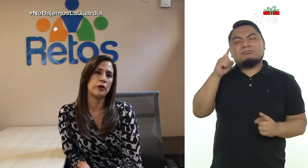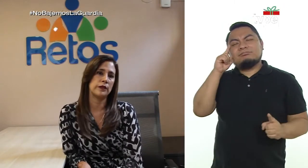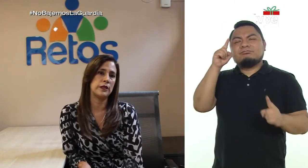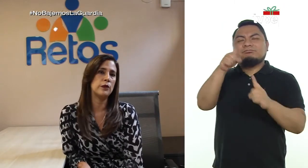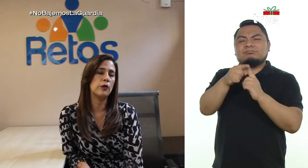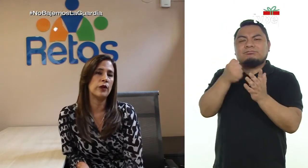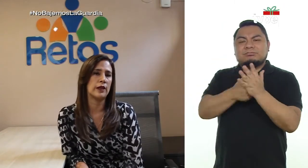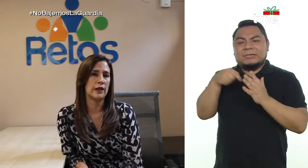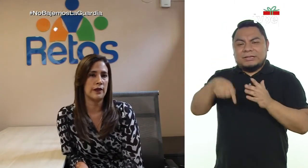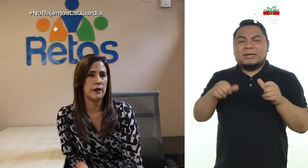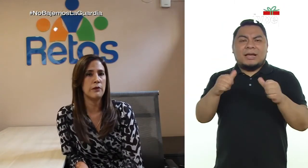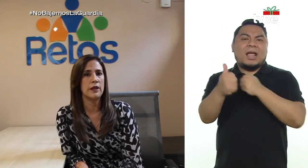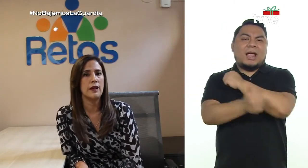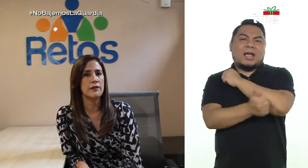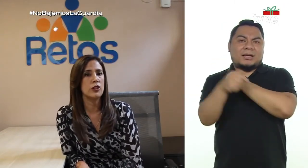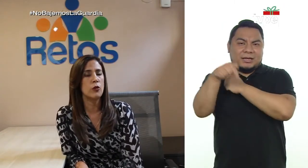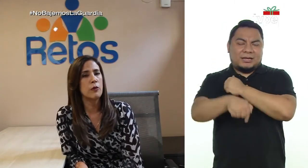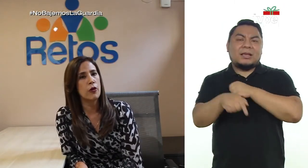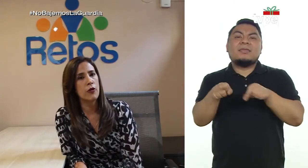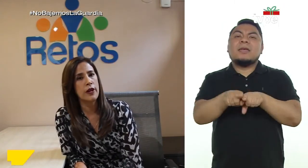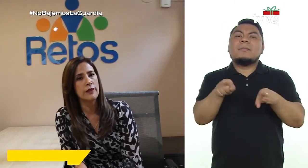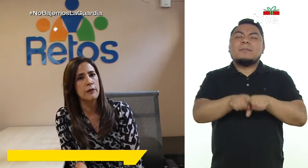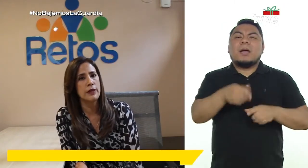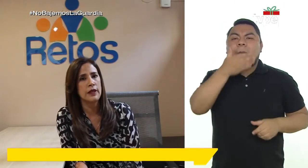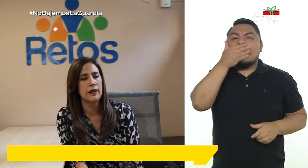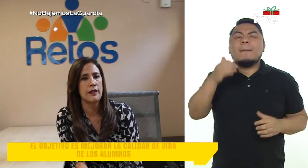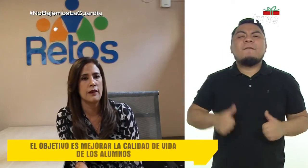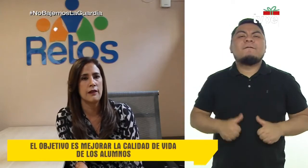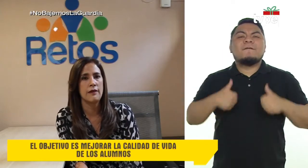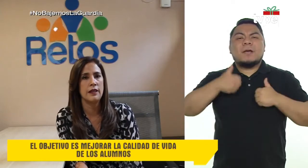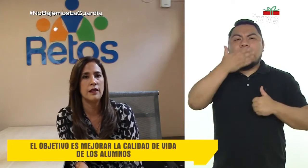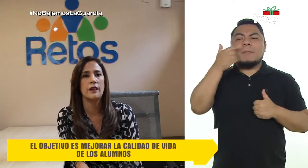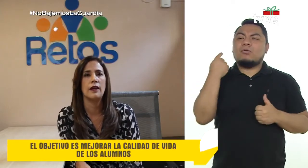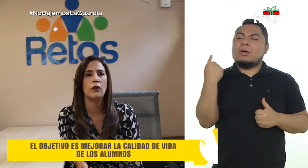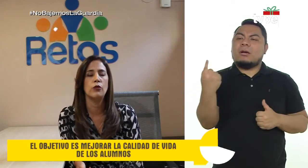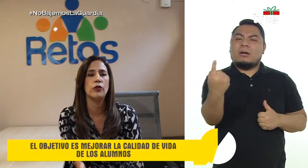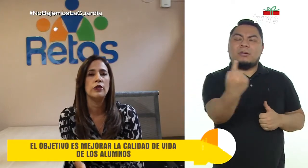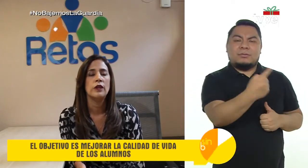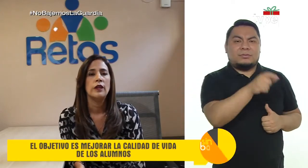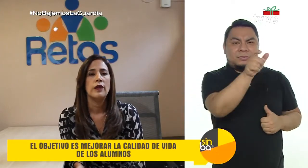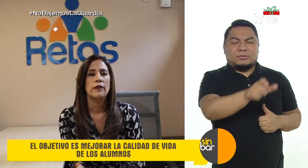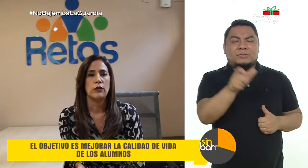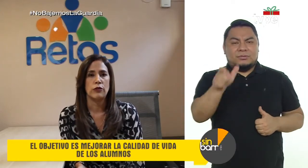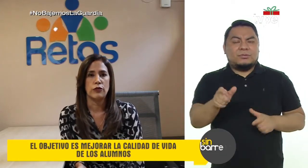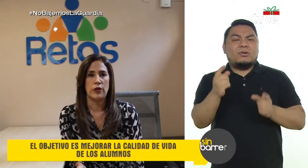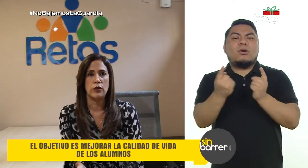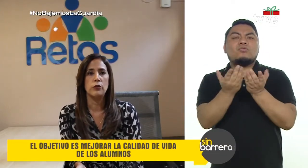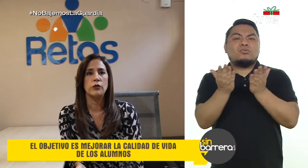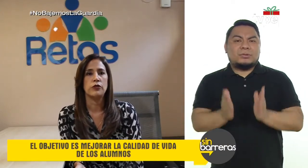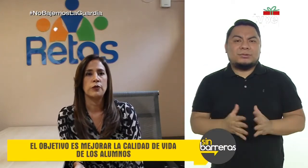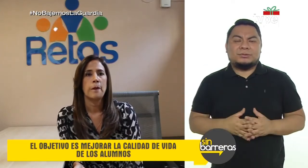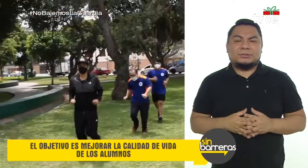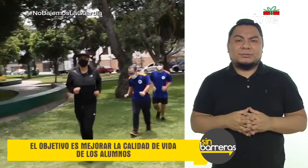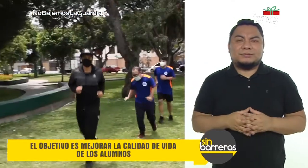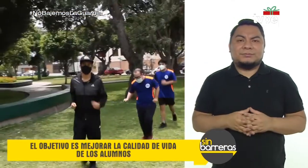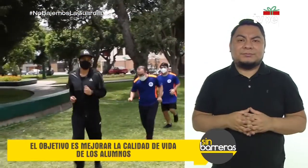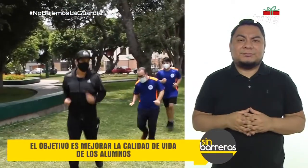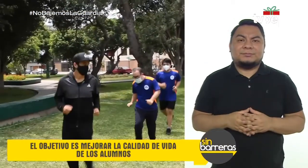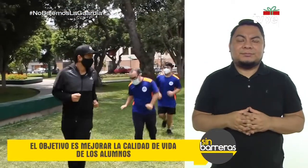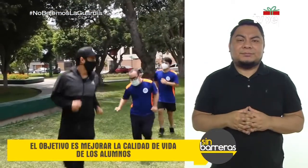Ese es nuestro objetivo en la academia, así como mejorar también la calidad de vida de cada uno de nuestros alumnos.